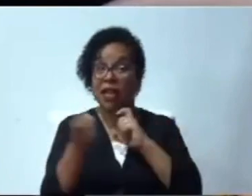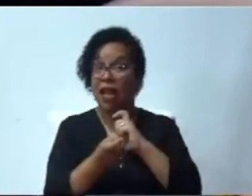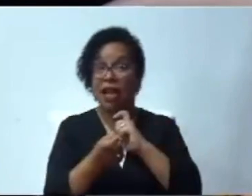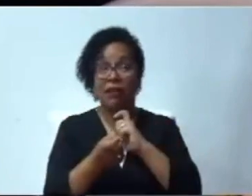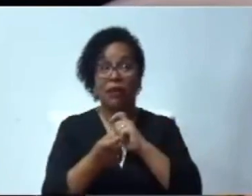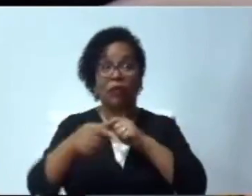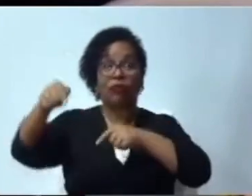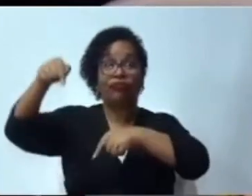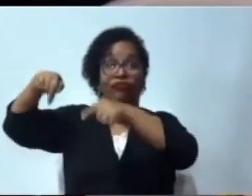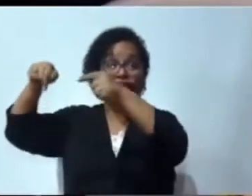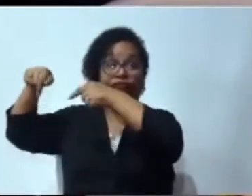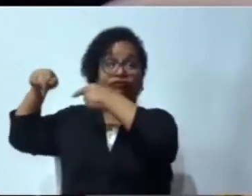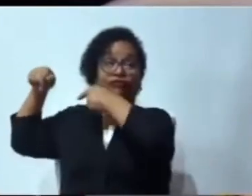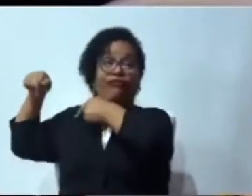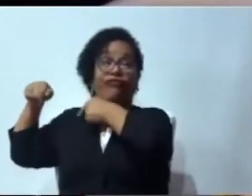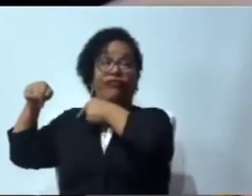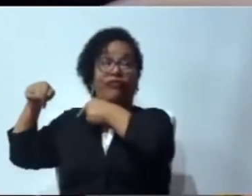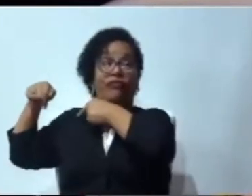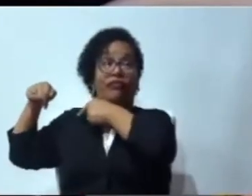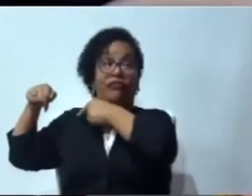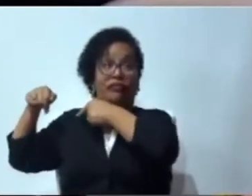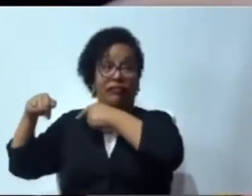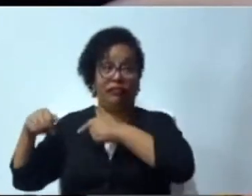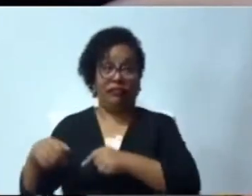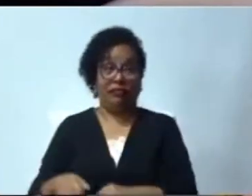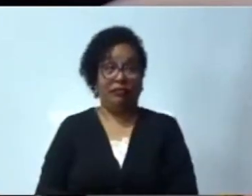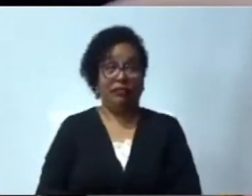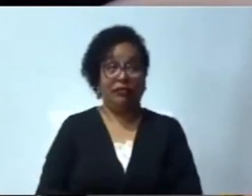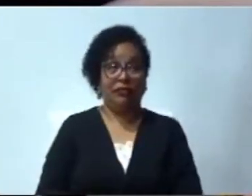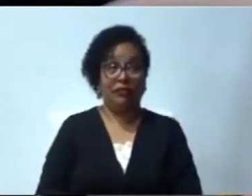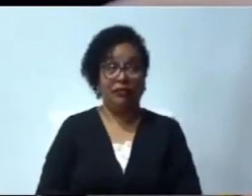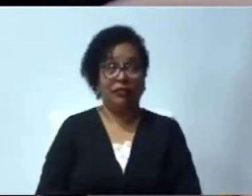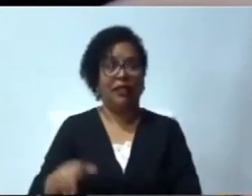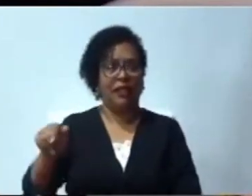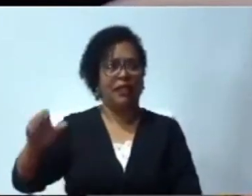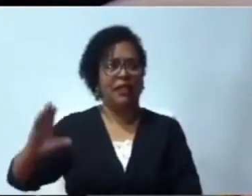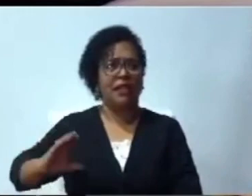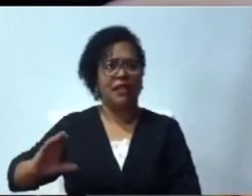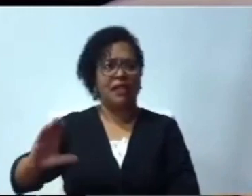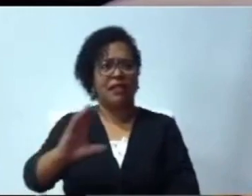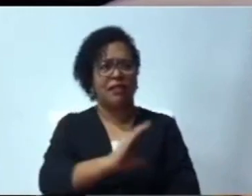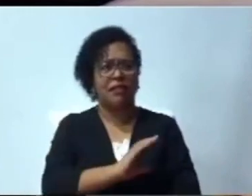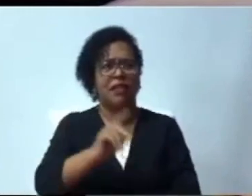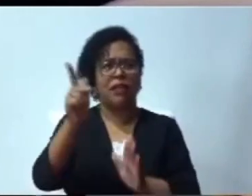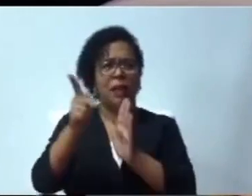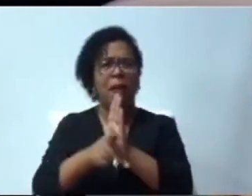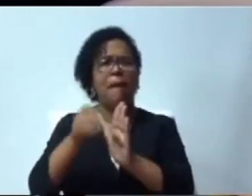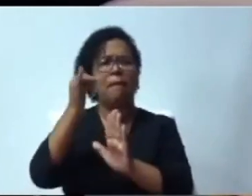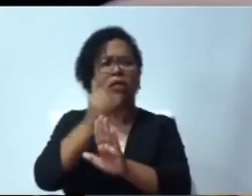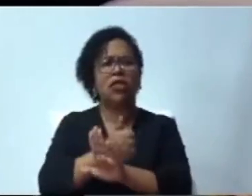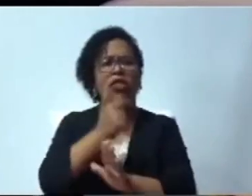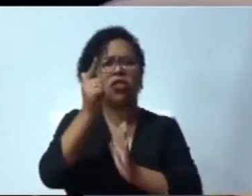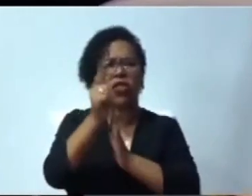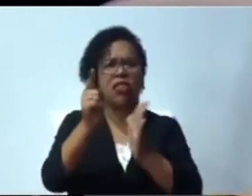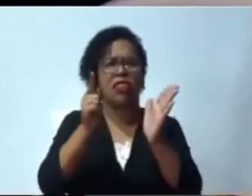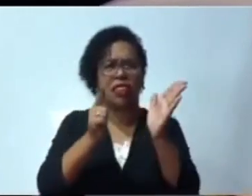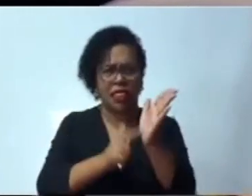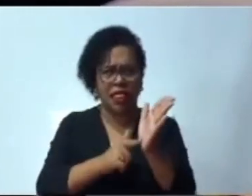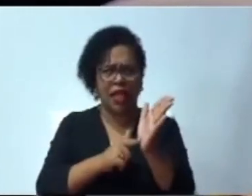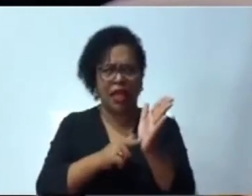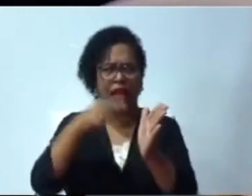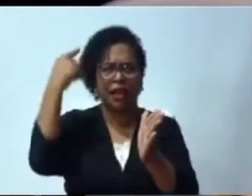Traer al Congreso Nacional un proyecto de ley para convertirnos en el campo de refugiados, no es cambio, eso es atraso.